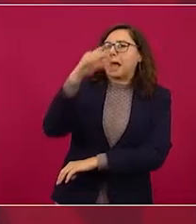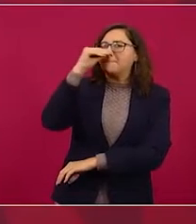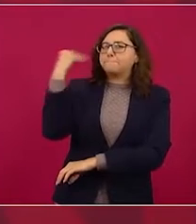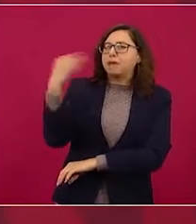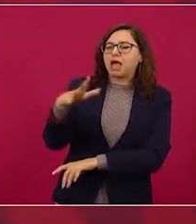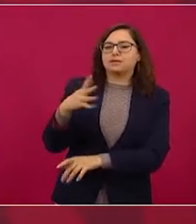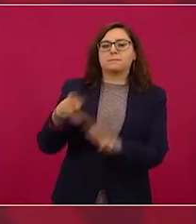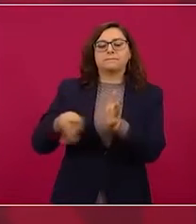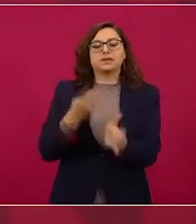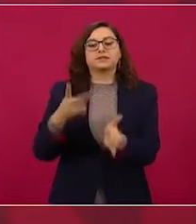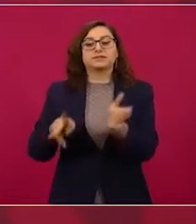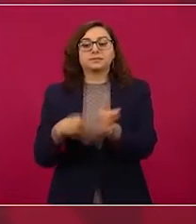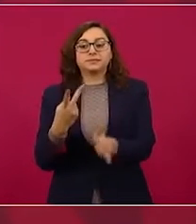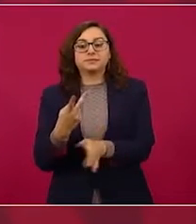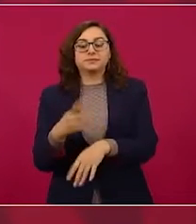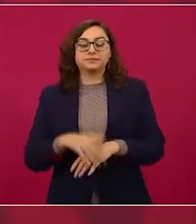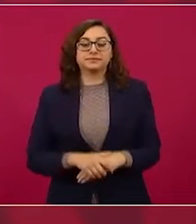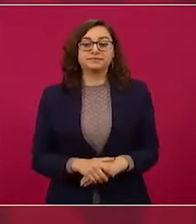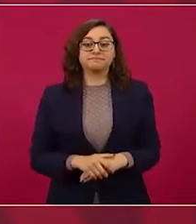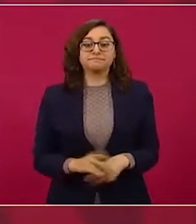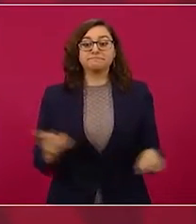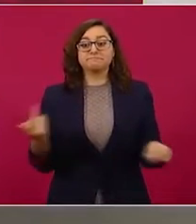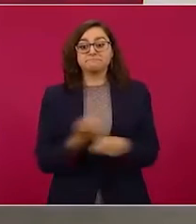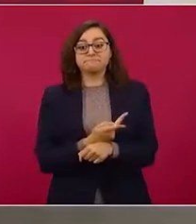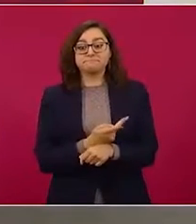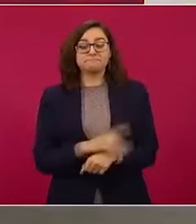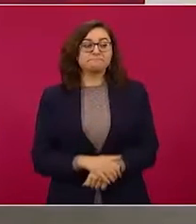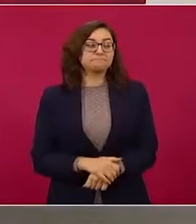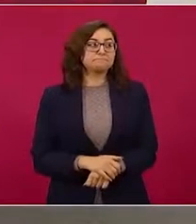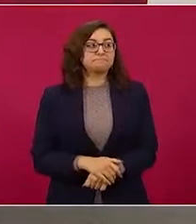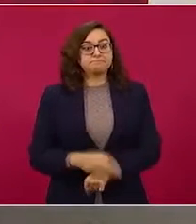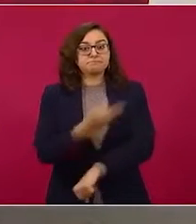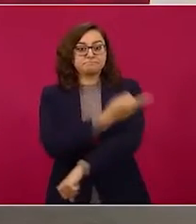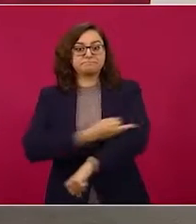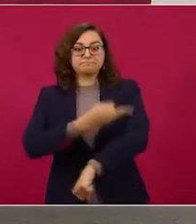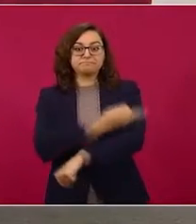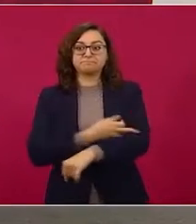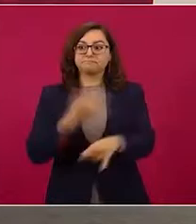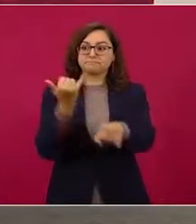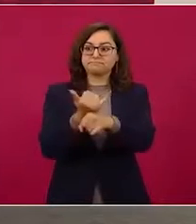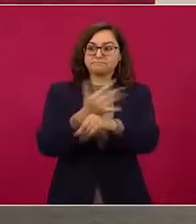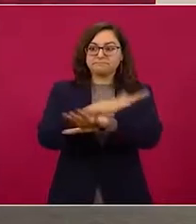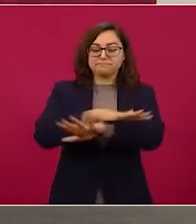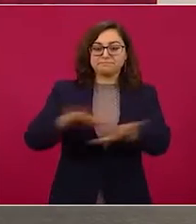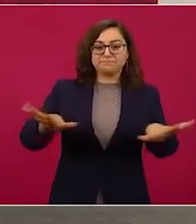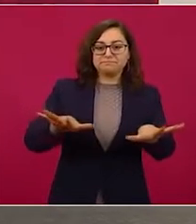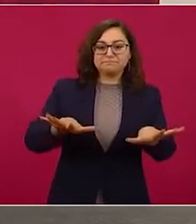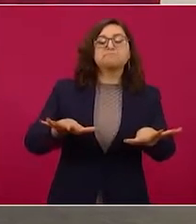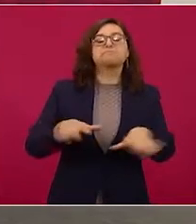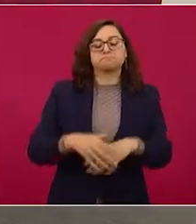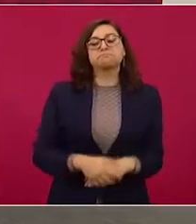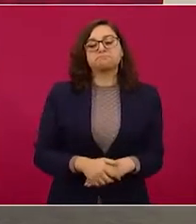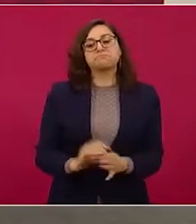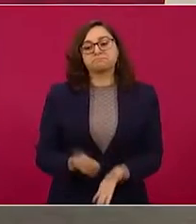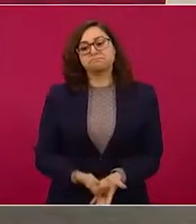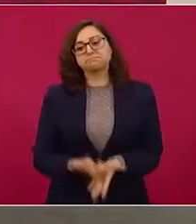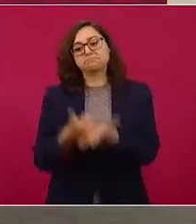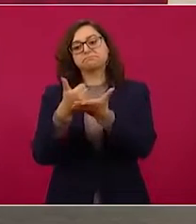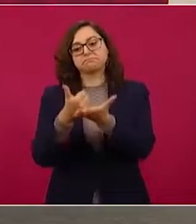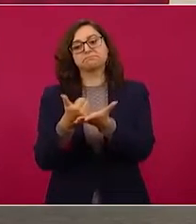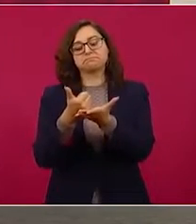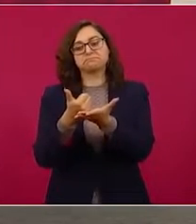Entonces, informar en las tardes sobre esto ayuda para que no confundan.